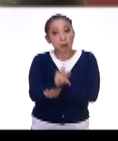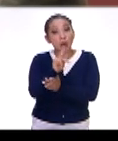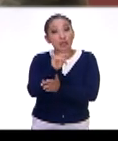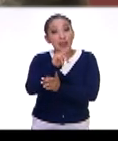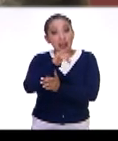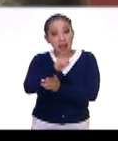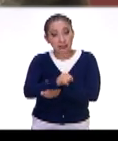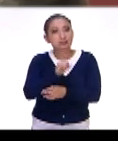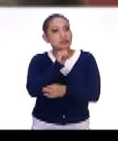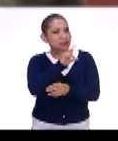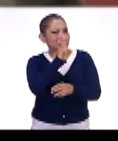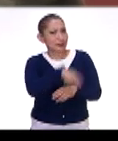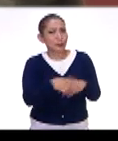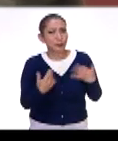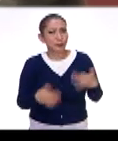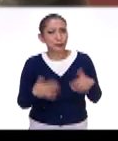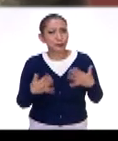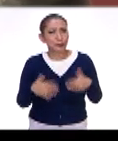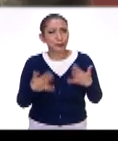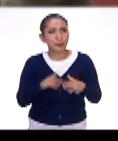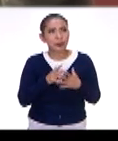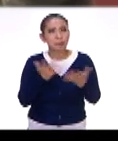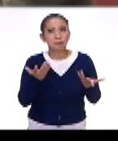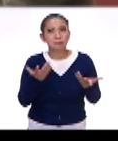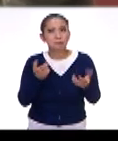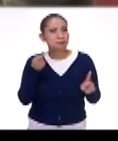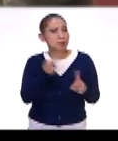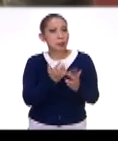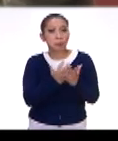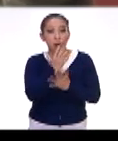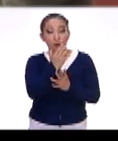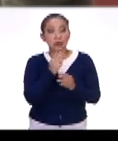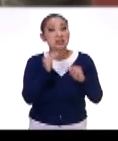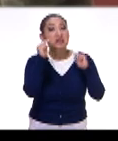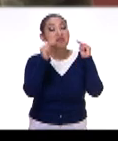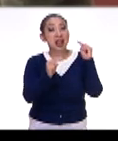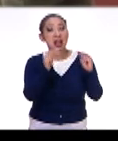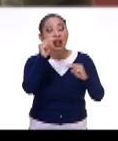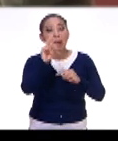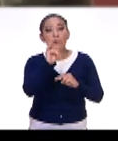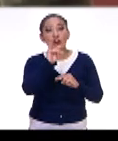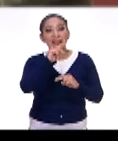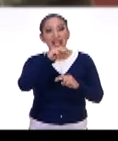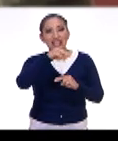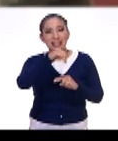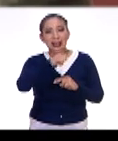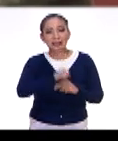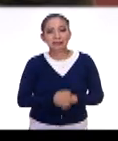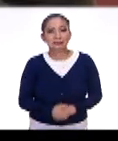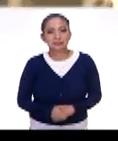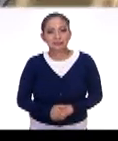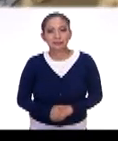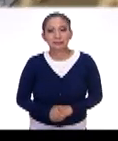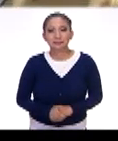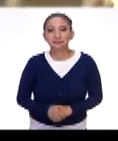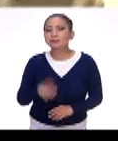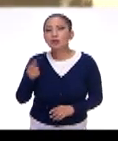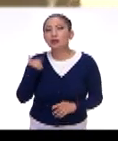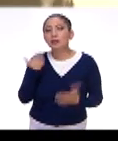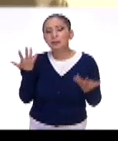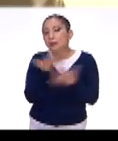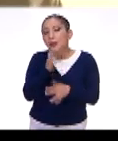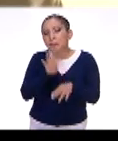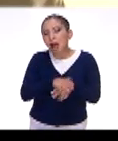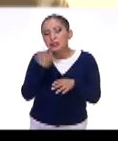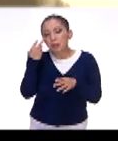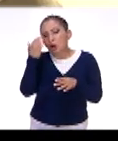proteína. Así es, son de alto índice proteínico. ¿Qué te sorprendió